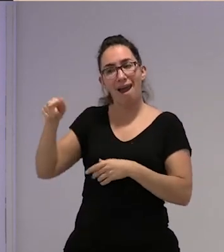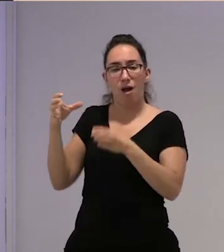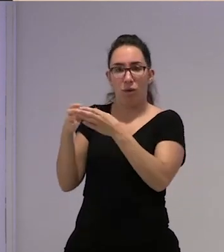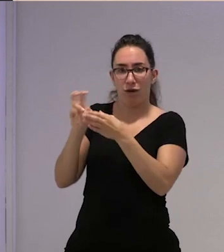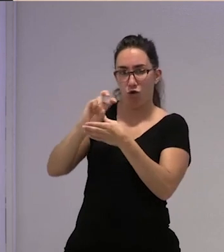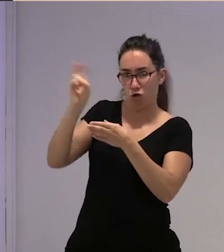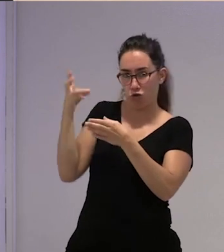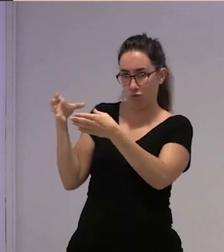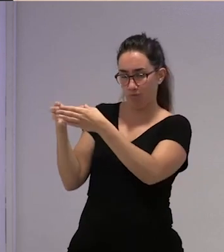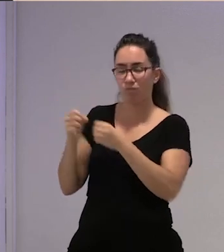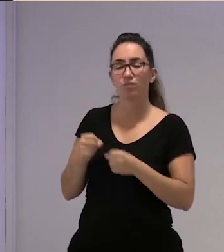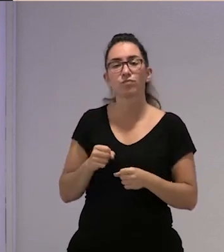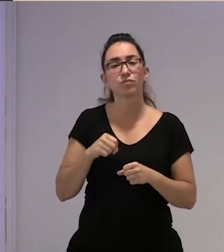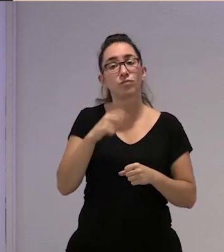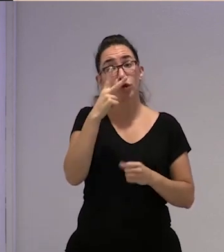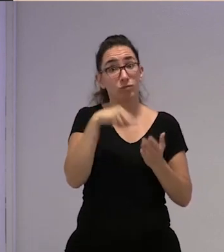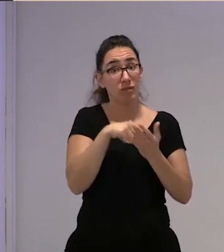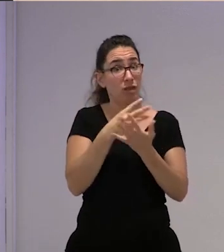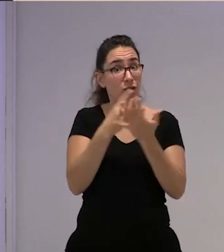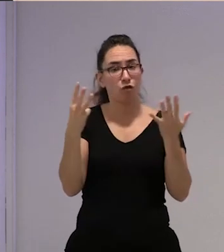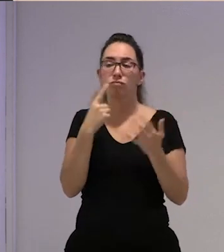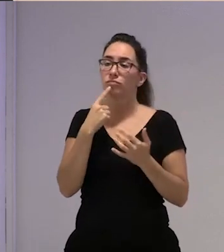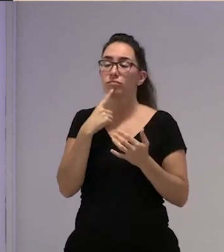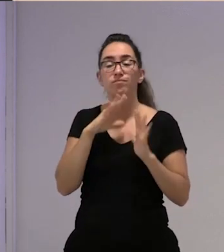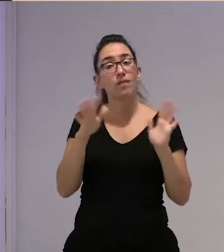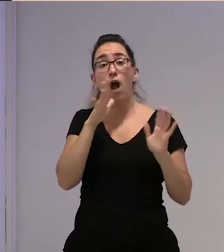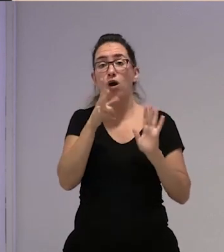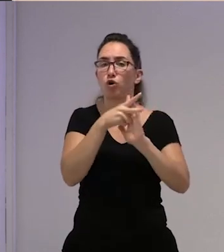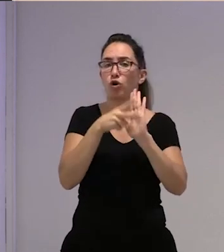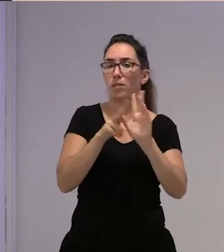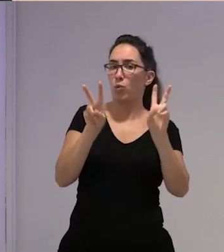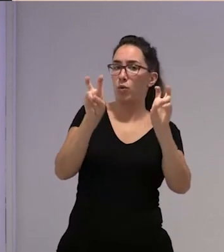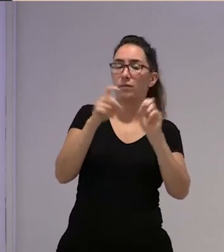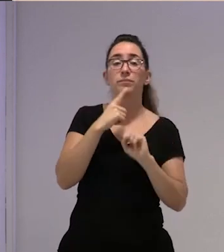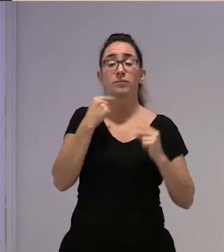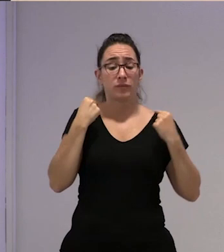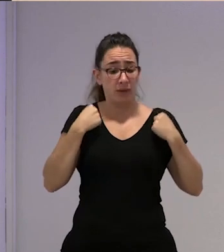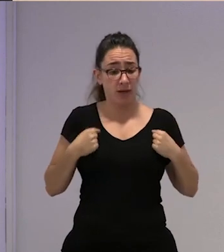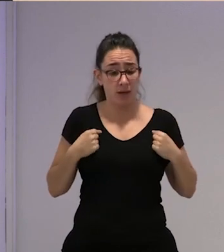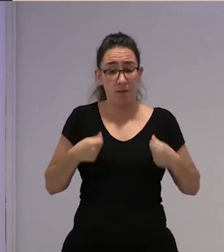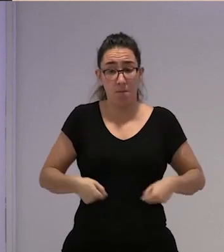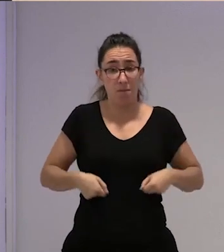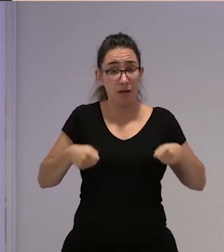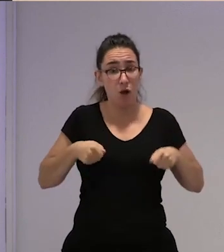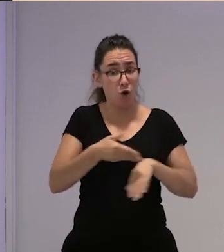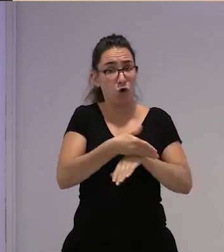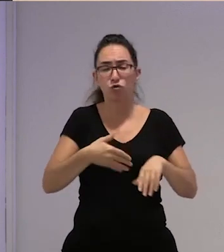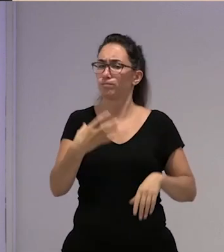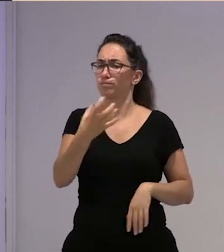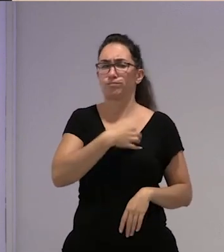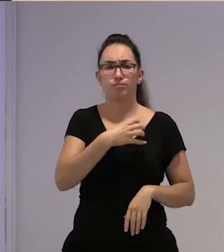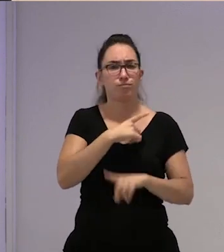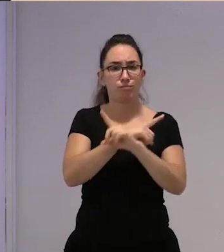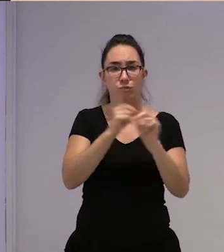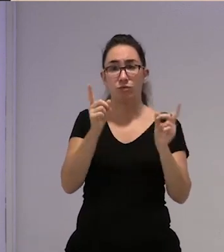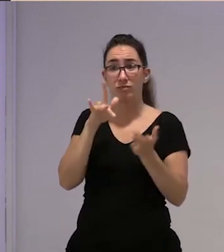y entonces ya ese año pues le han dicho que ha llegado otra norma nueva que no se puede poner tirantes ni un pantalón corto y hacía muchísima calor y